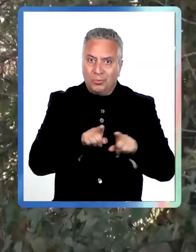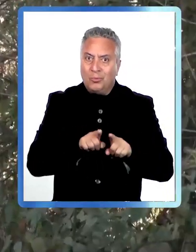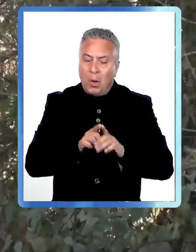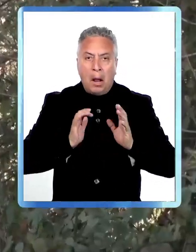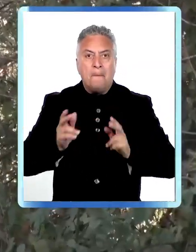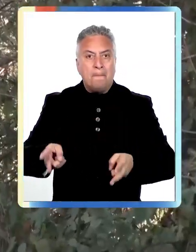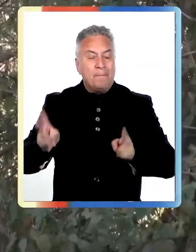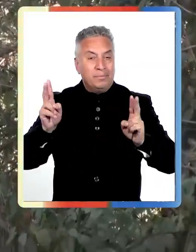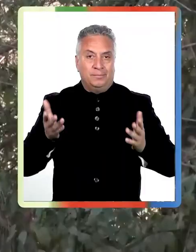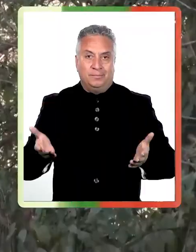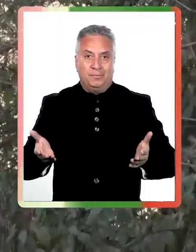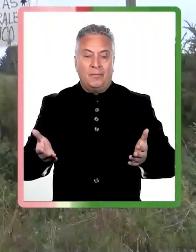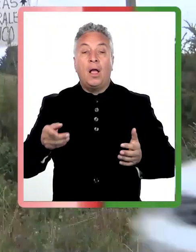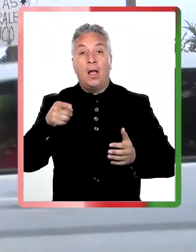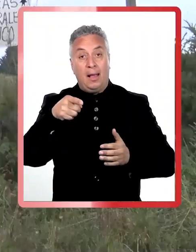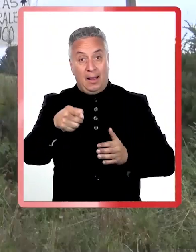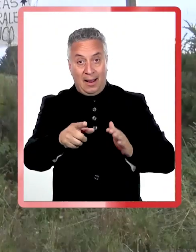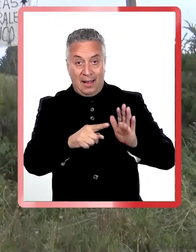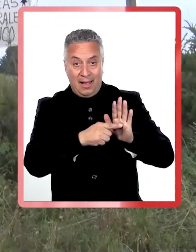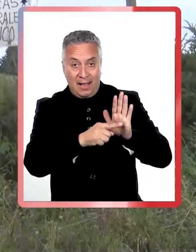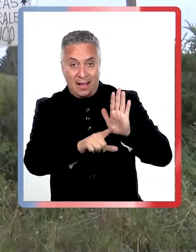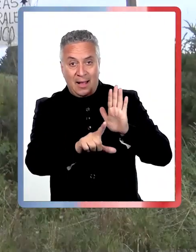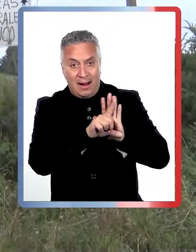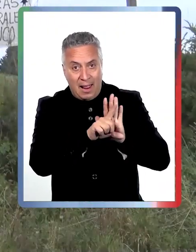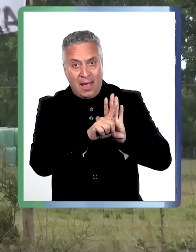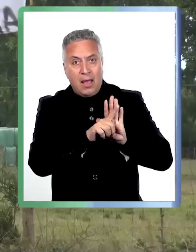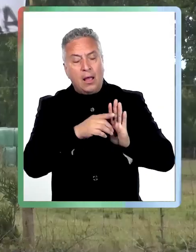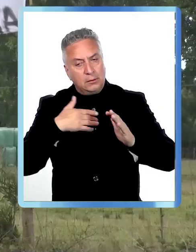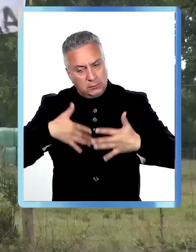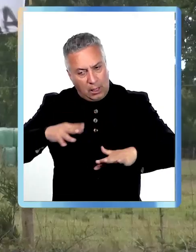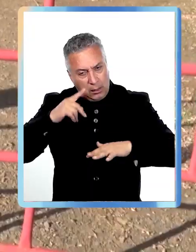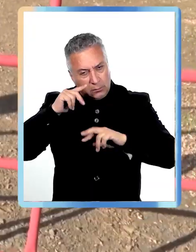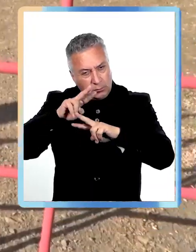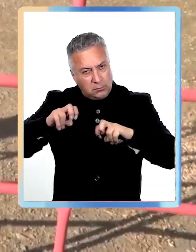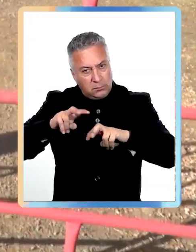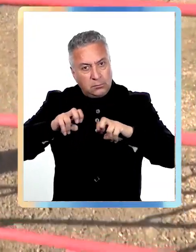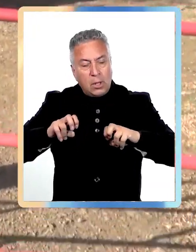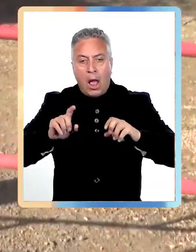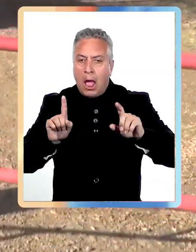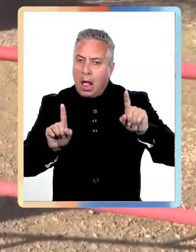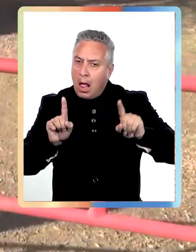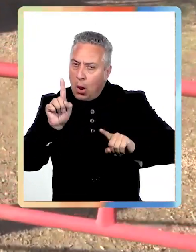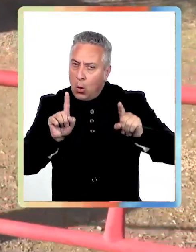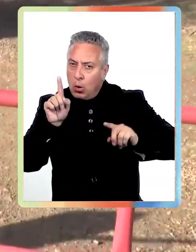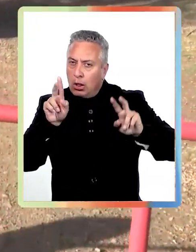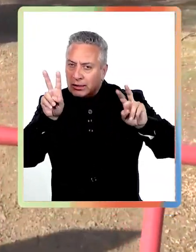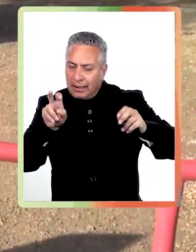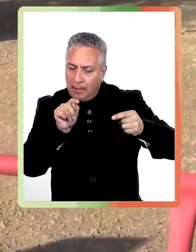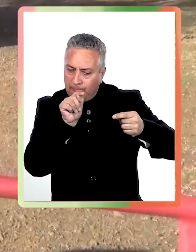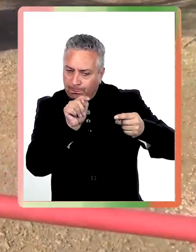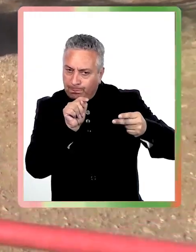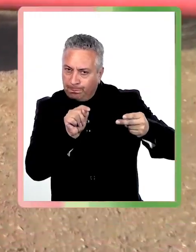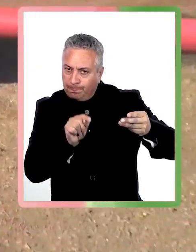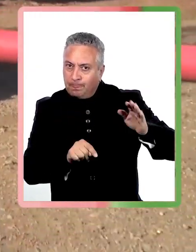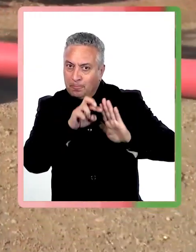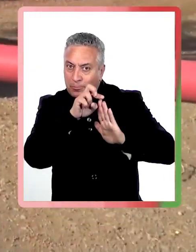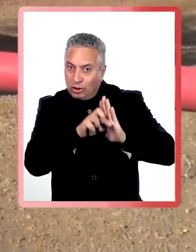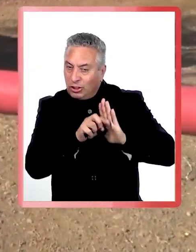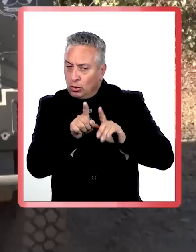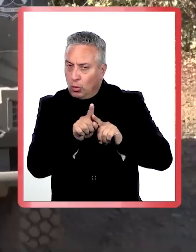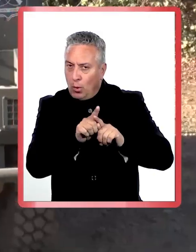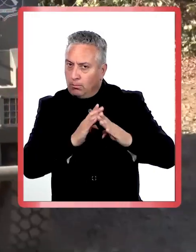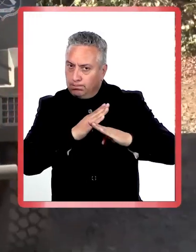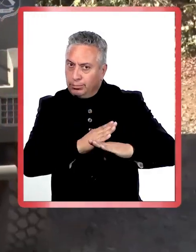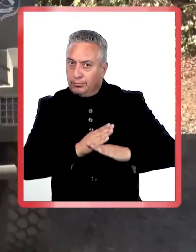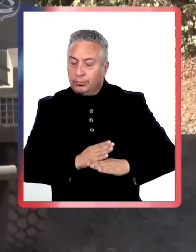promulgada y que se analiza la estrategia para vetar ciertos aspectos del proyecto aprobado en el Congreso. El gobierno tiene un plazo